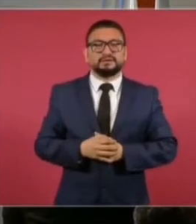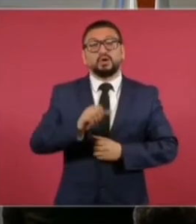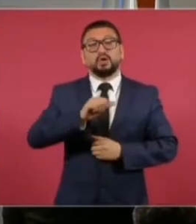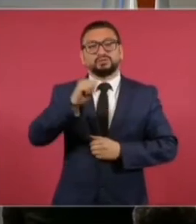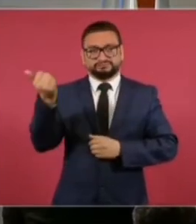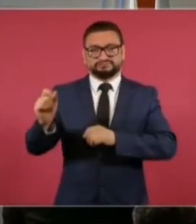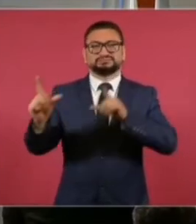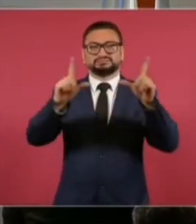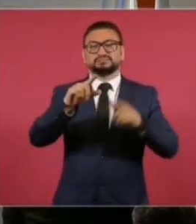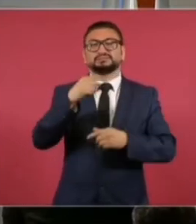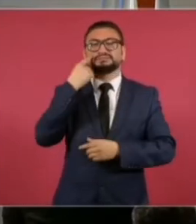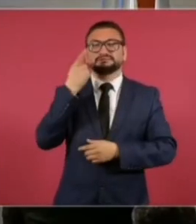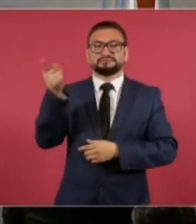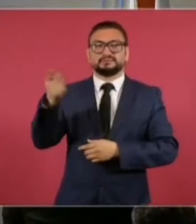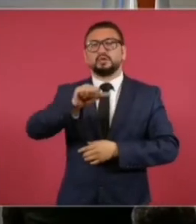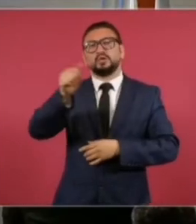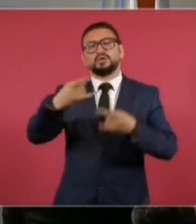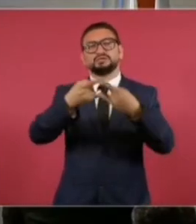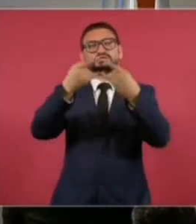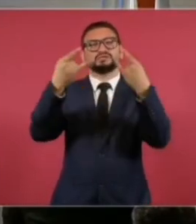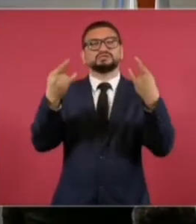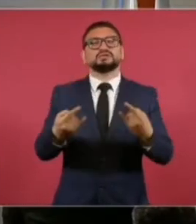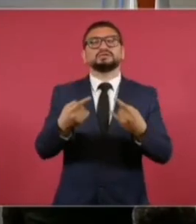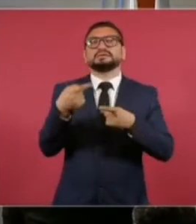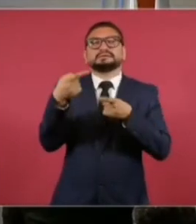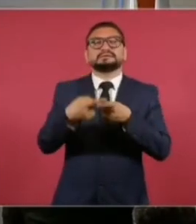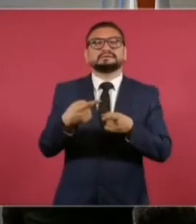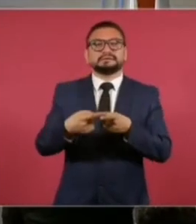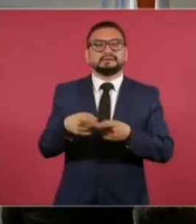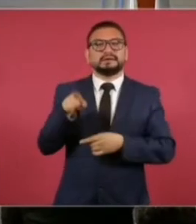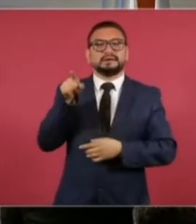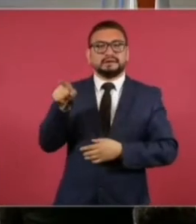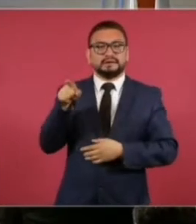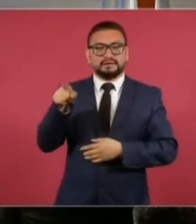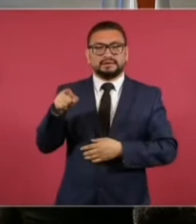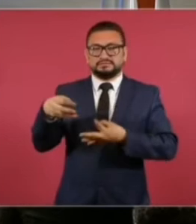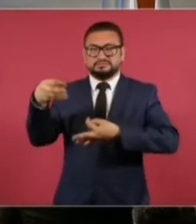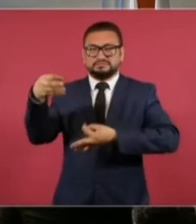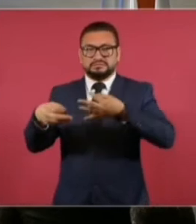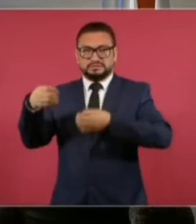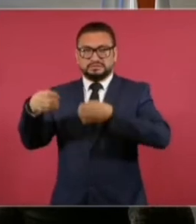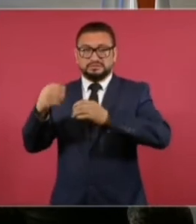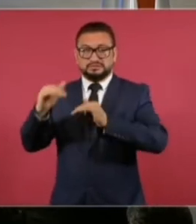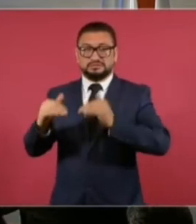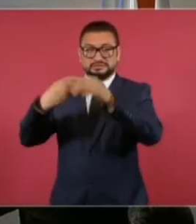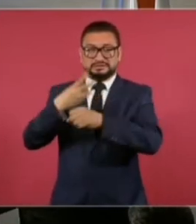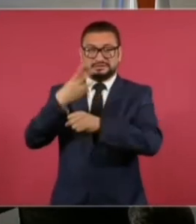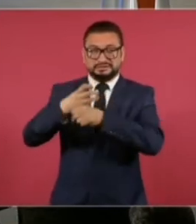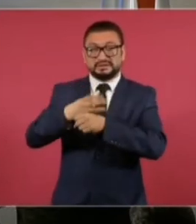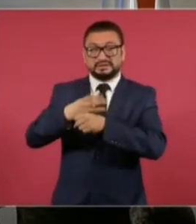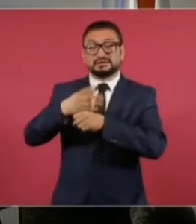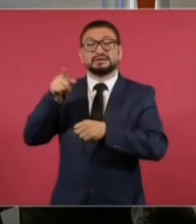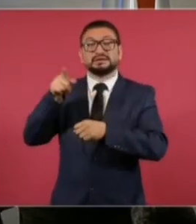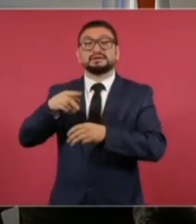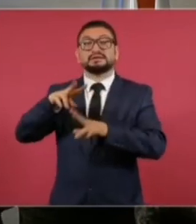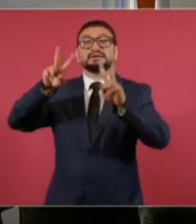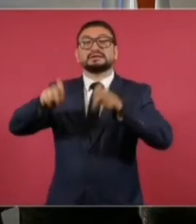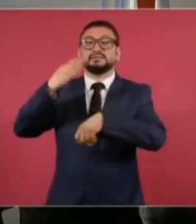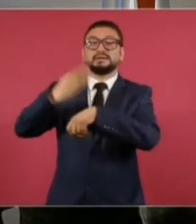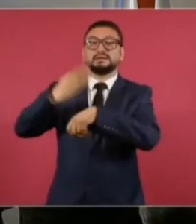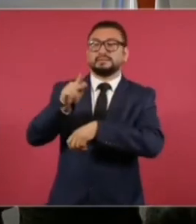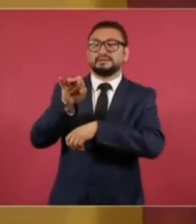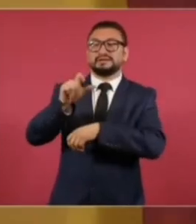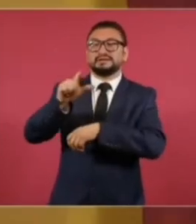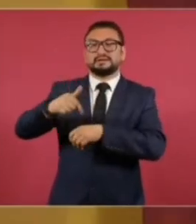También está el caso de los magistrados del tercer tribunal colegiado en materia penal del